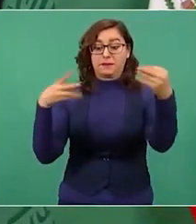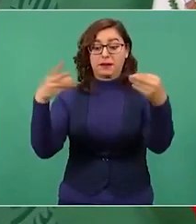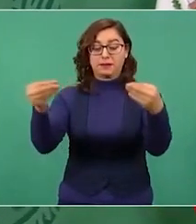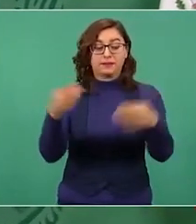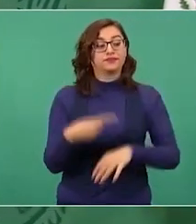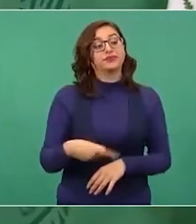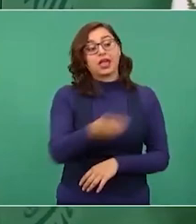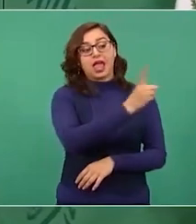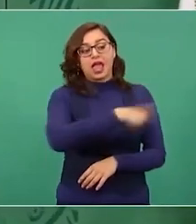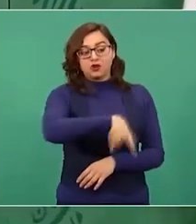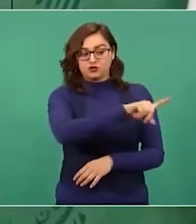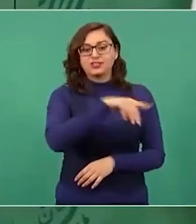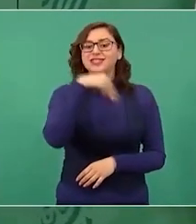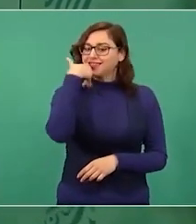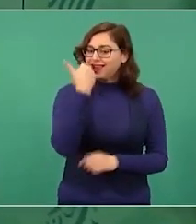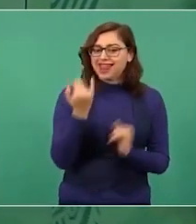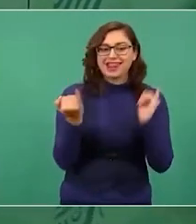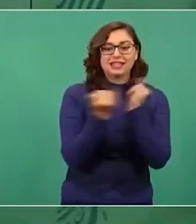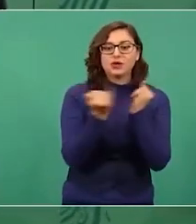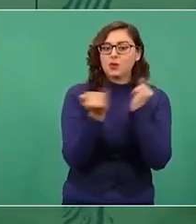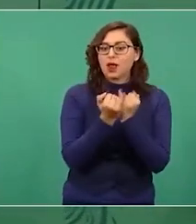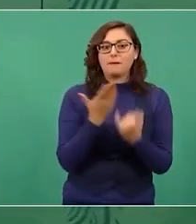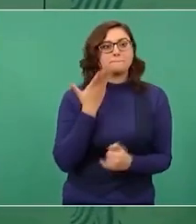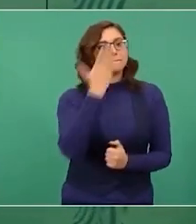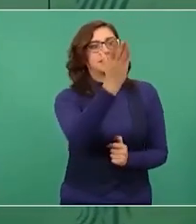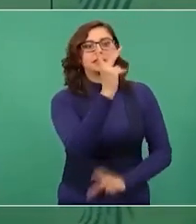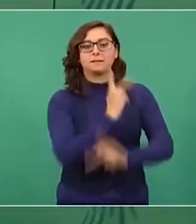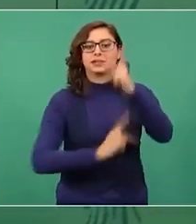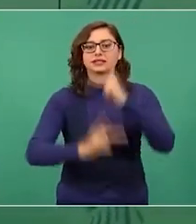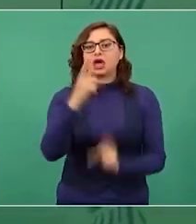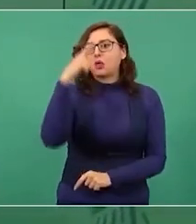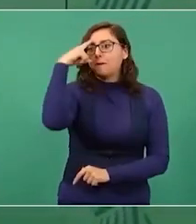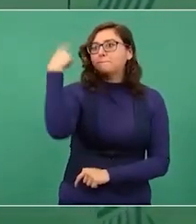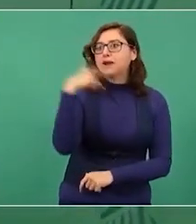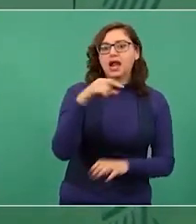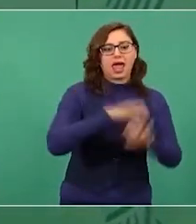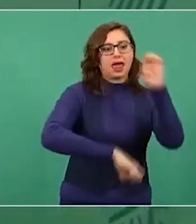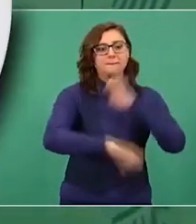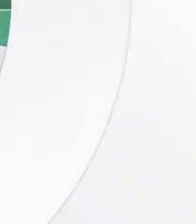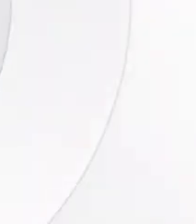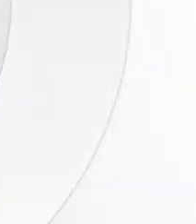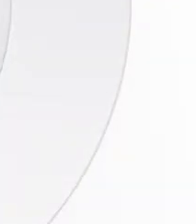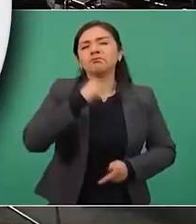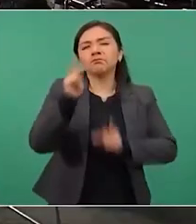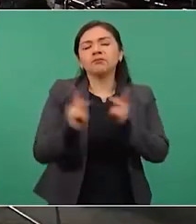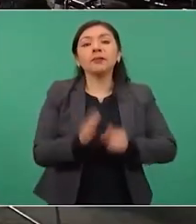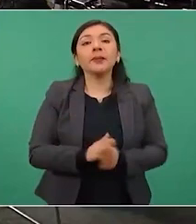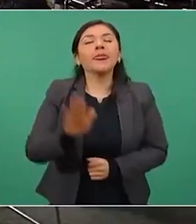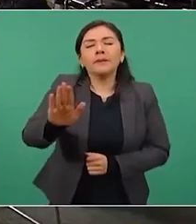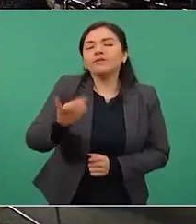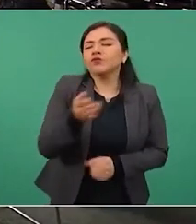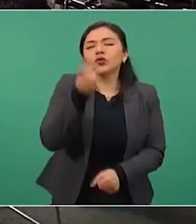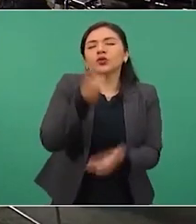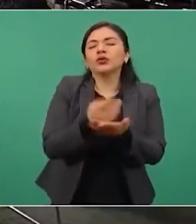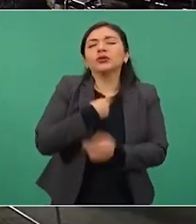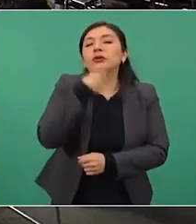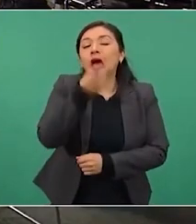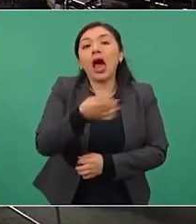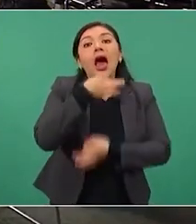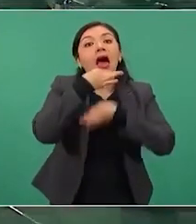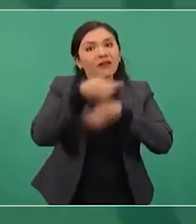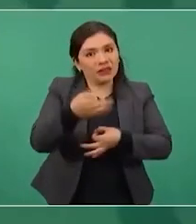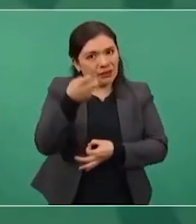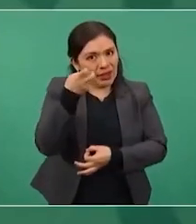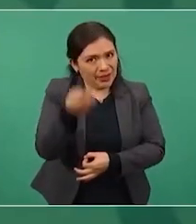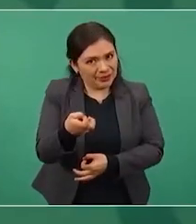que rescatáramos arriba, que nos endeudáramos, y dijimos no. Pero nada más quiero subrayar eso, para